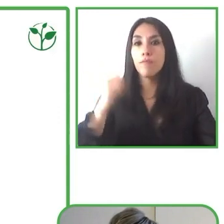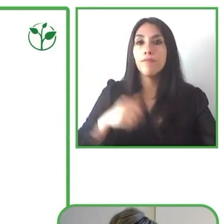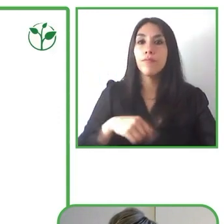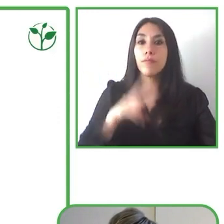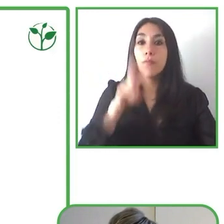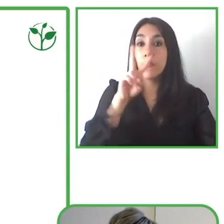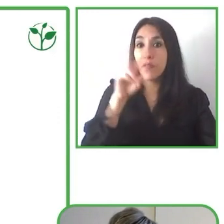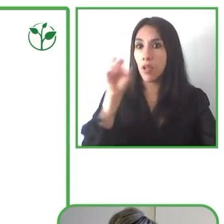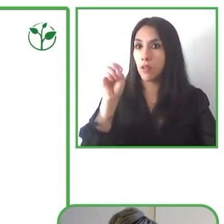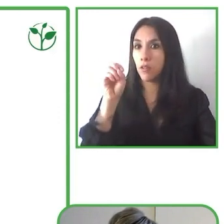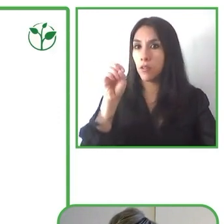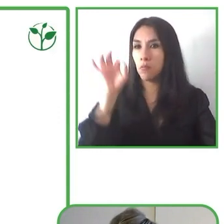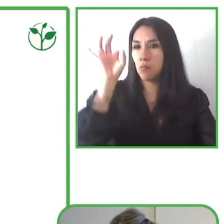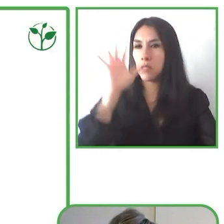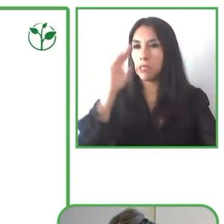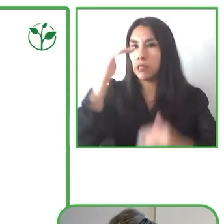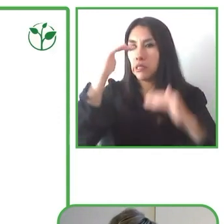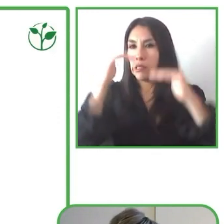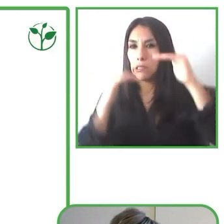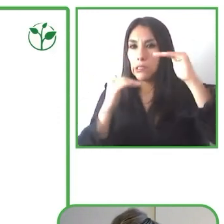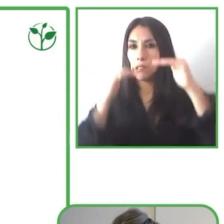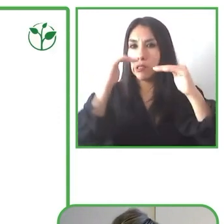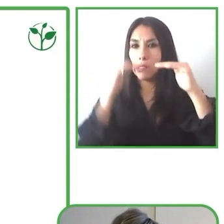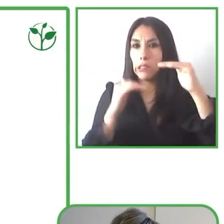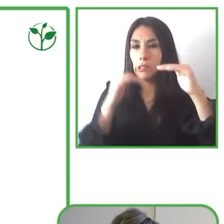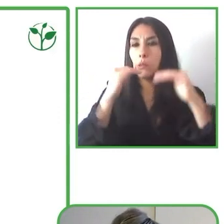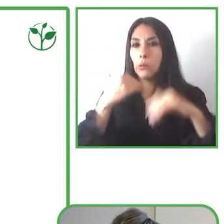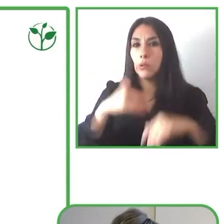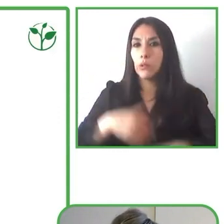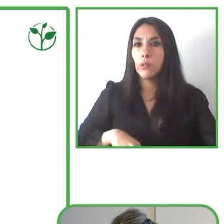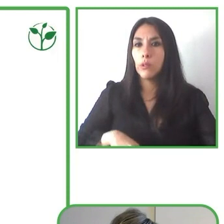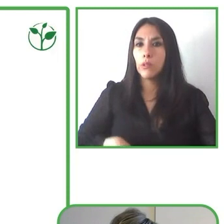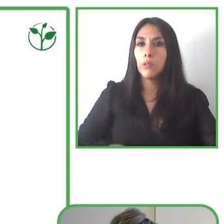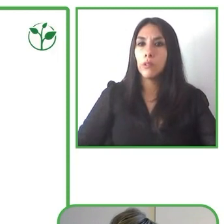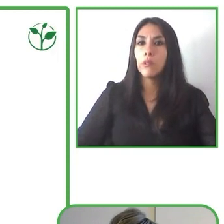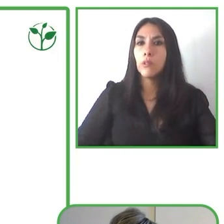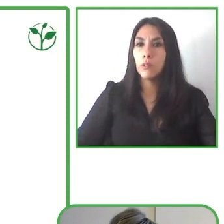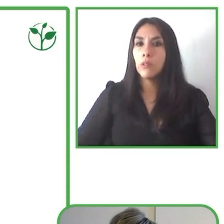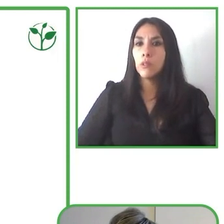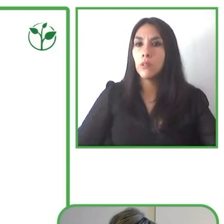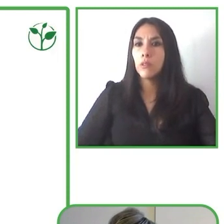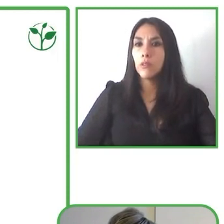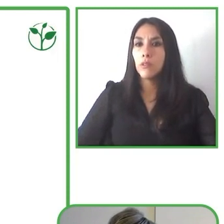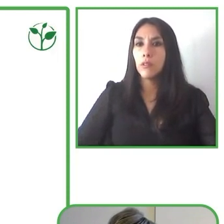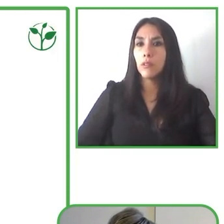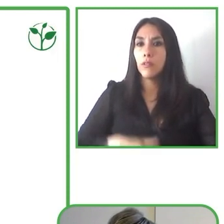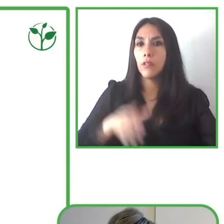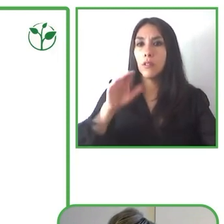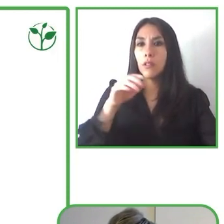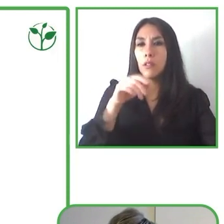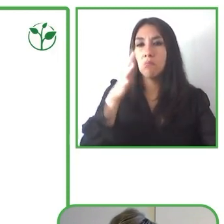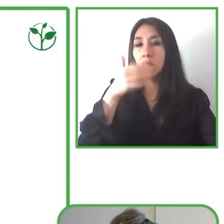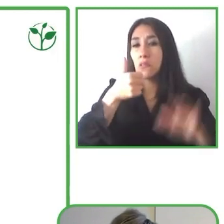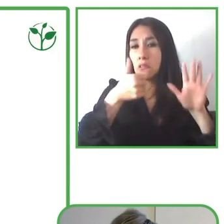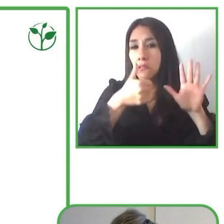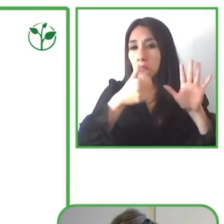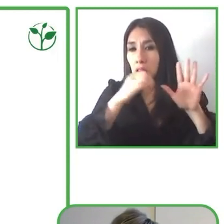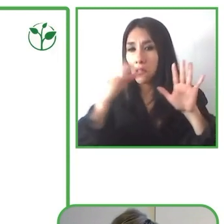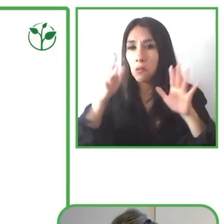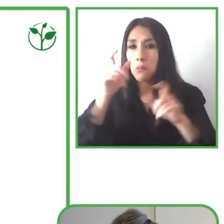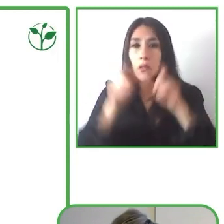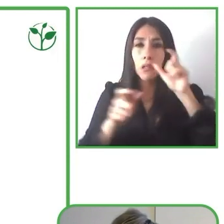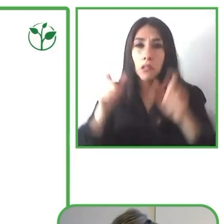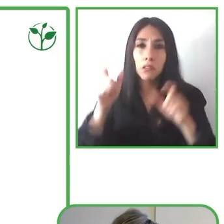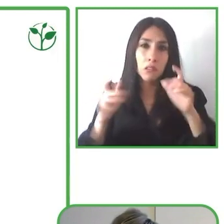actividades registradas, más de 600 personas usuarias promedio mensual,